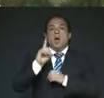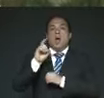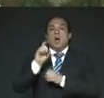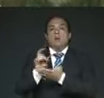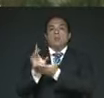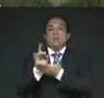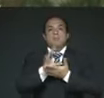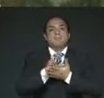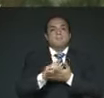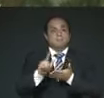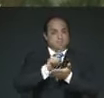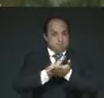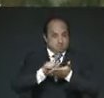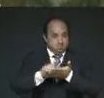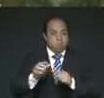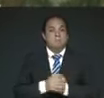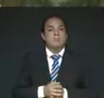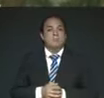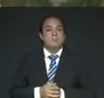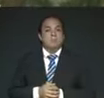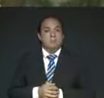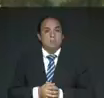Y también, muy importante,